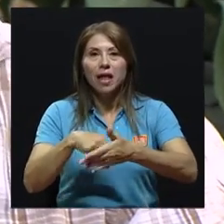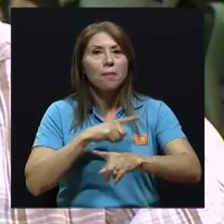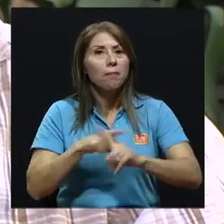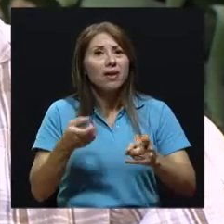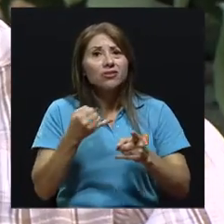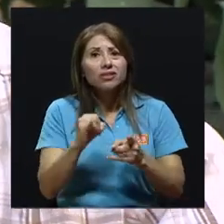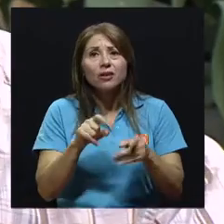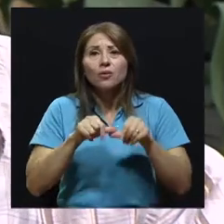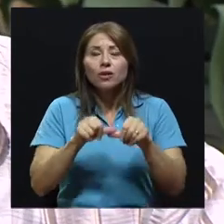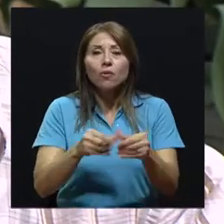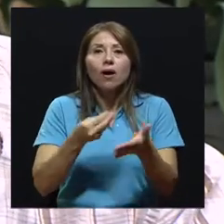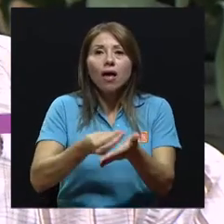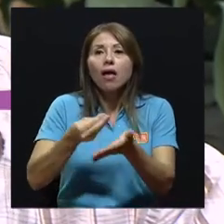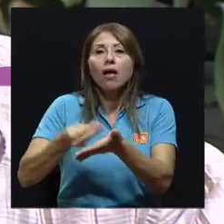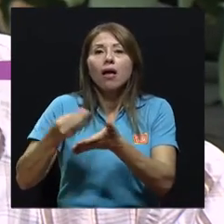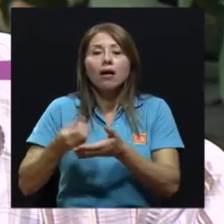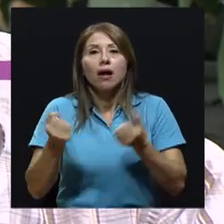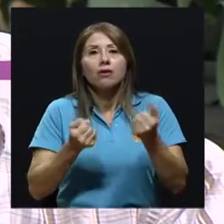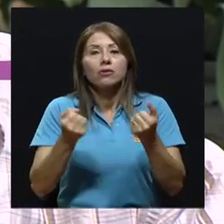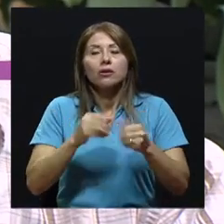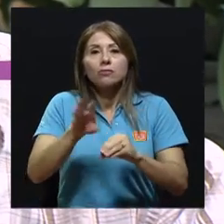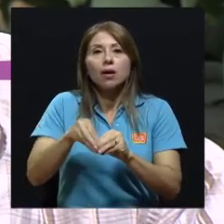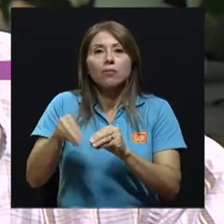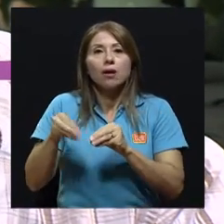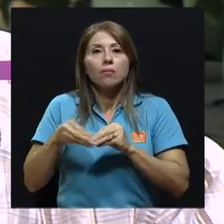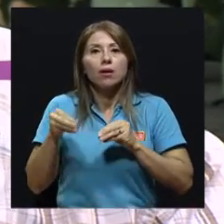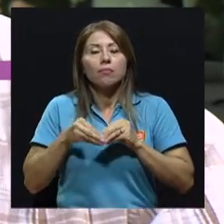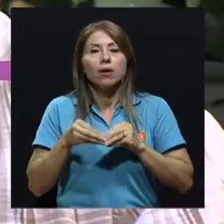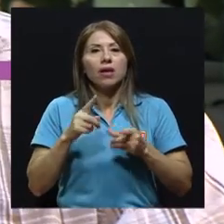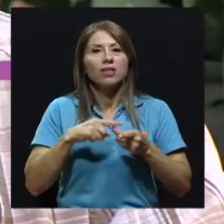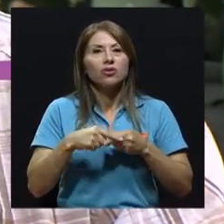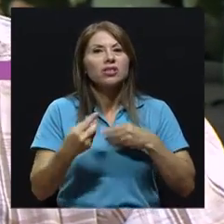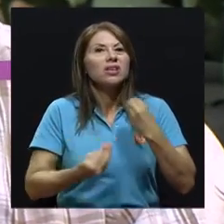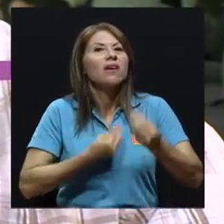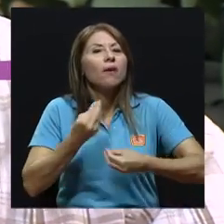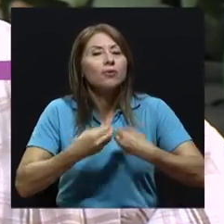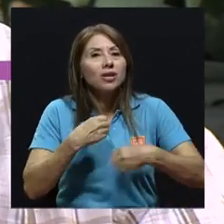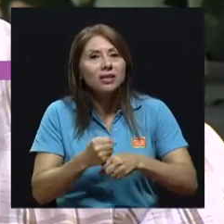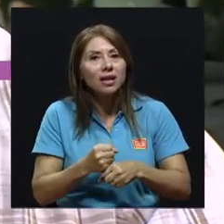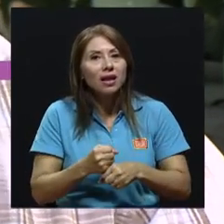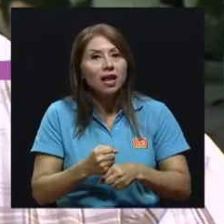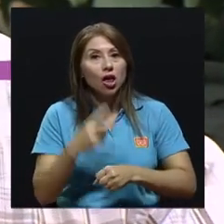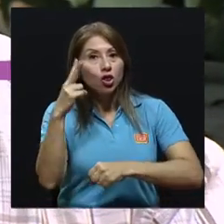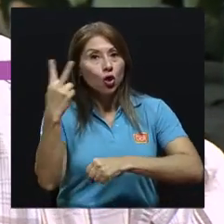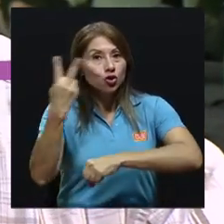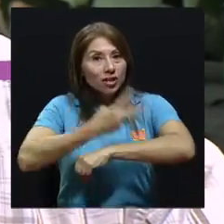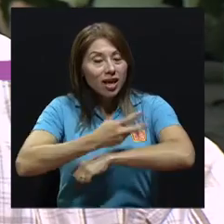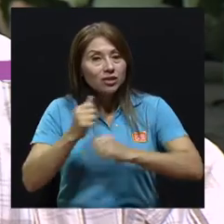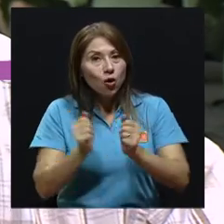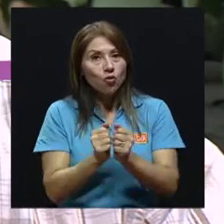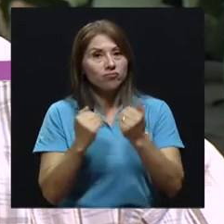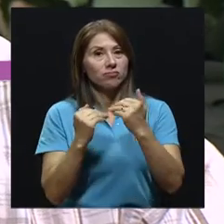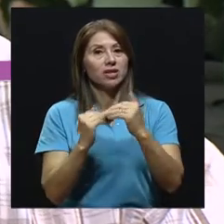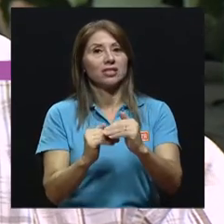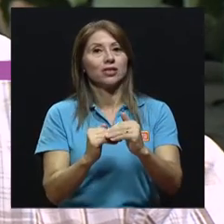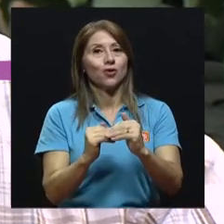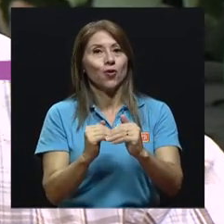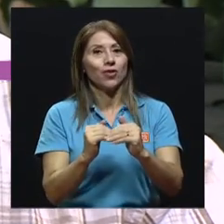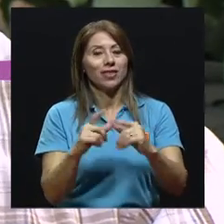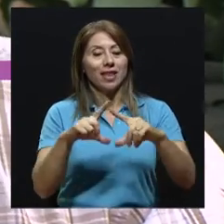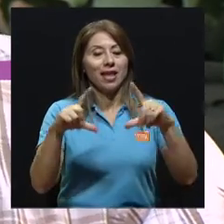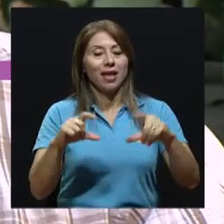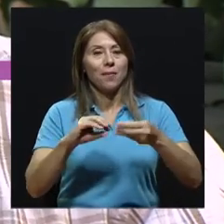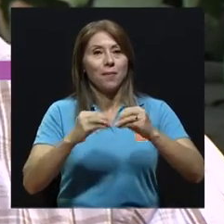Como ponían de propuestas a nivel político, poner otro día con restricción de placa vehicular, pero después va a tener que